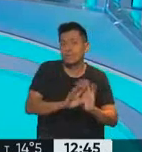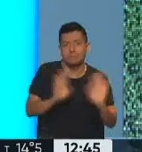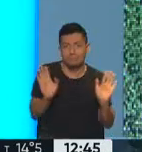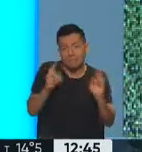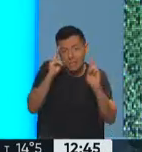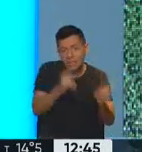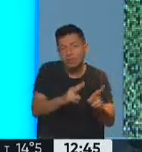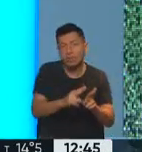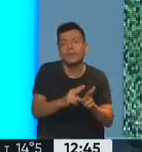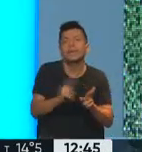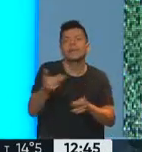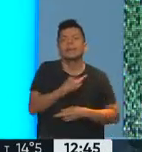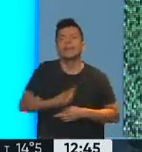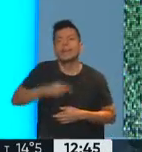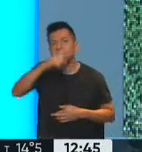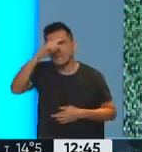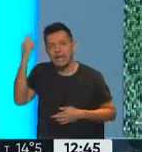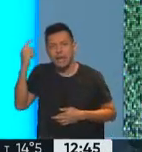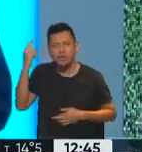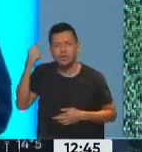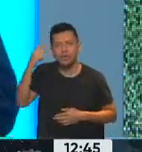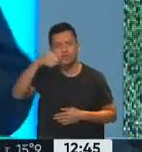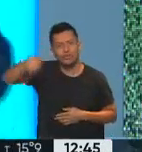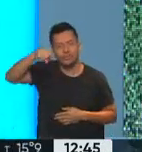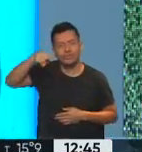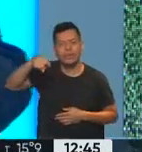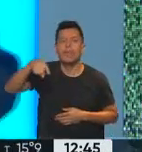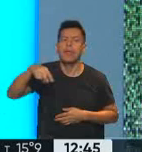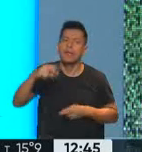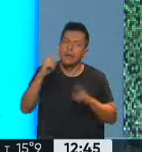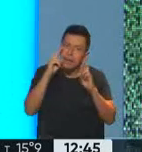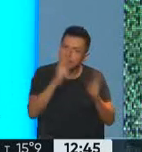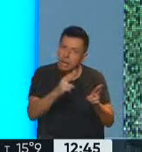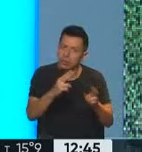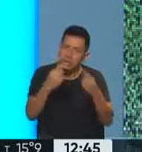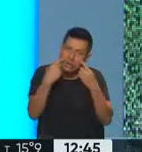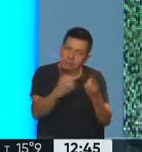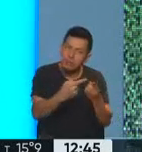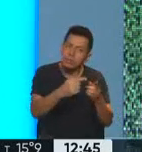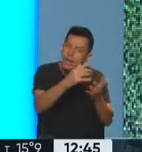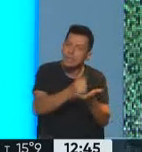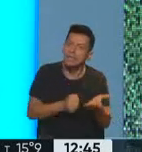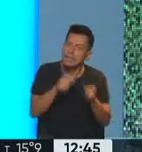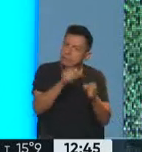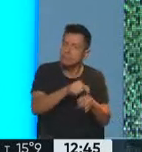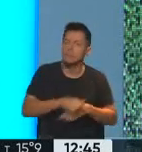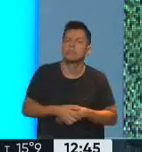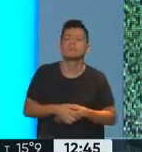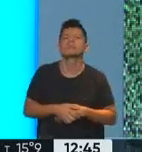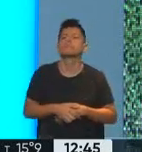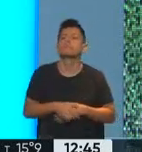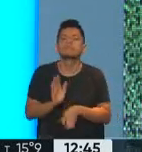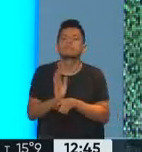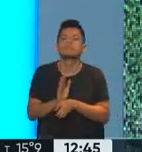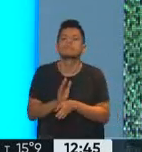los estados, al contrario, deben limitarse a aceptar ese reconocimiento, ¿no? Es un límite al poder, es un